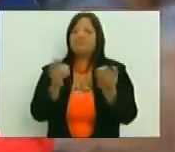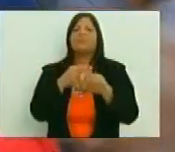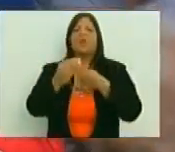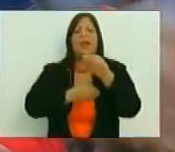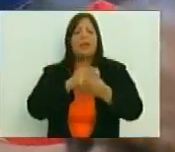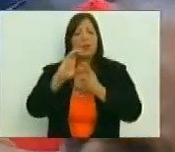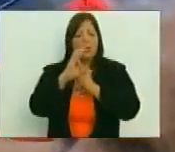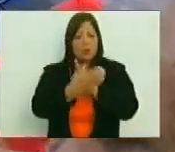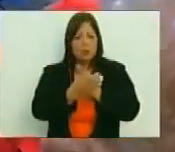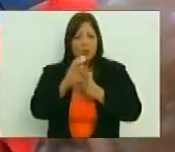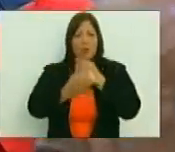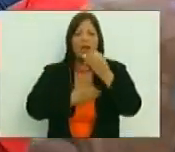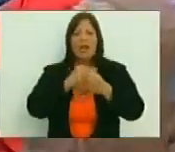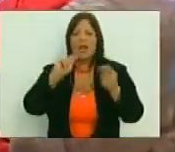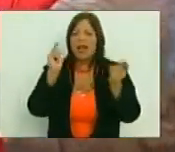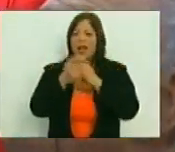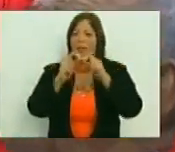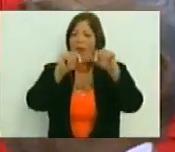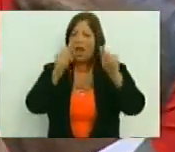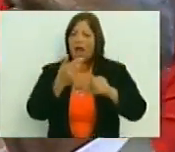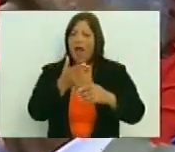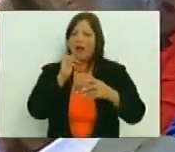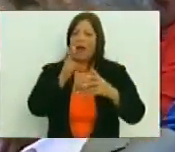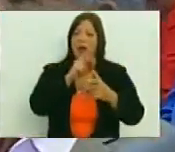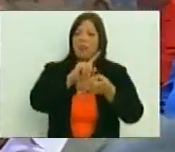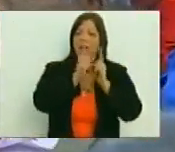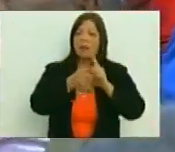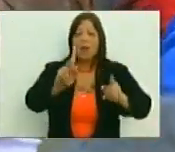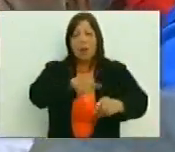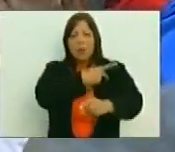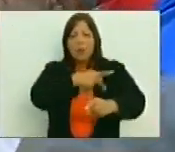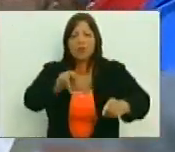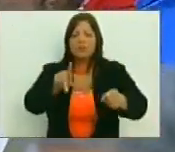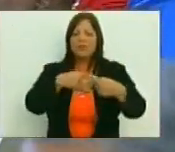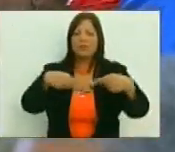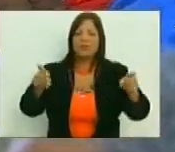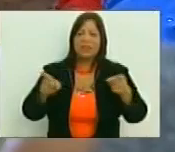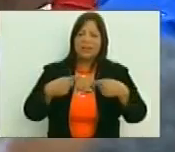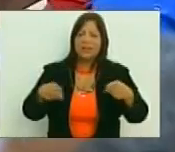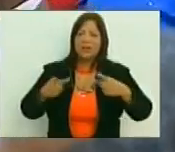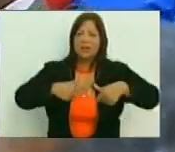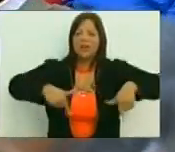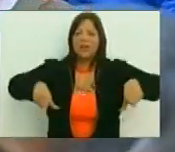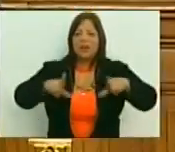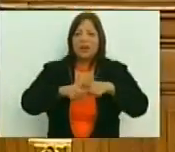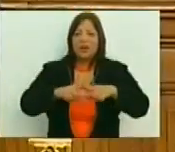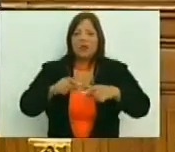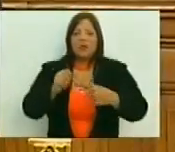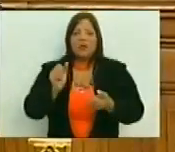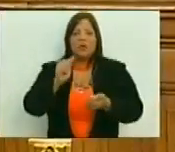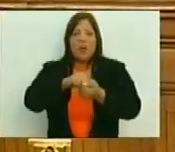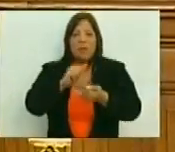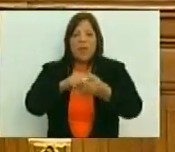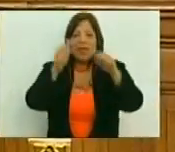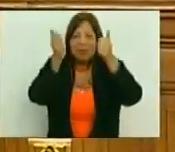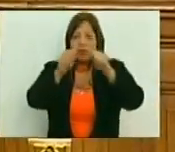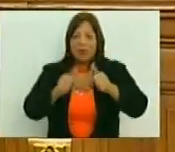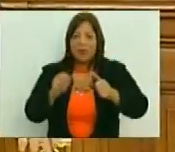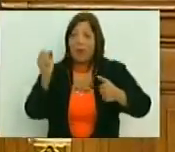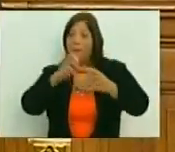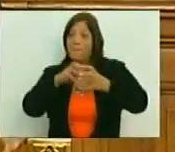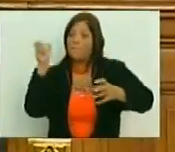que hacen la posibilidad de cambiar un arma por una poesía, que hacen posible una puesta en escena por una piedra, por un insulto.